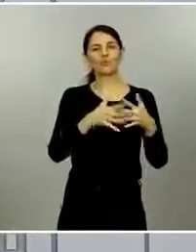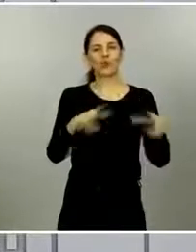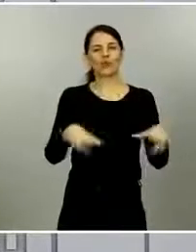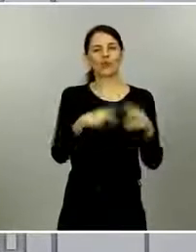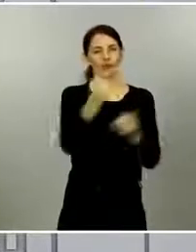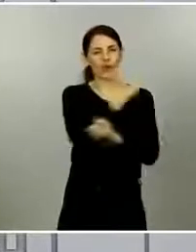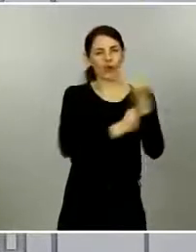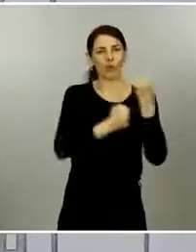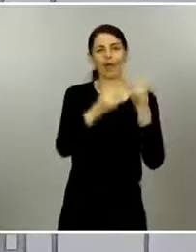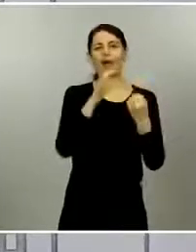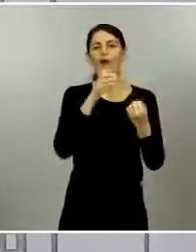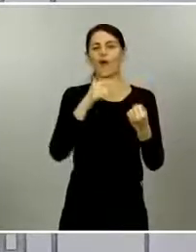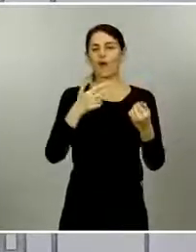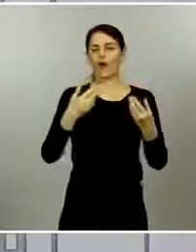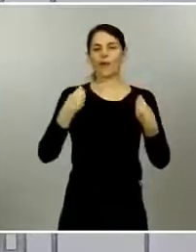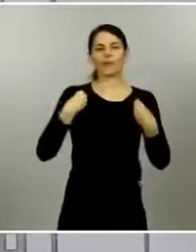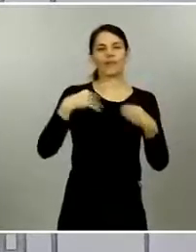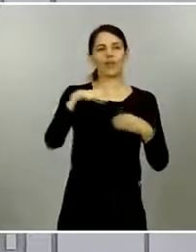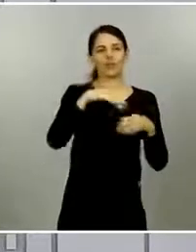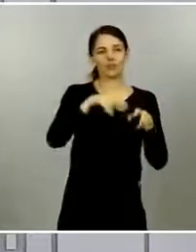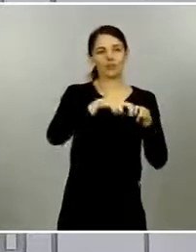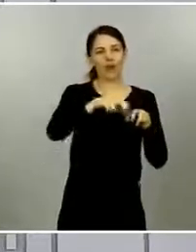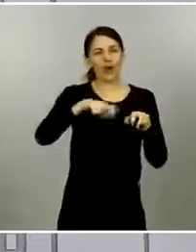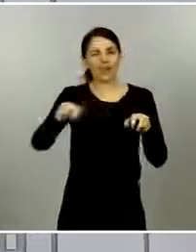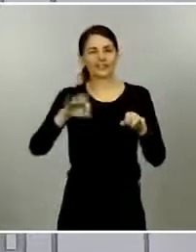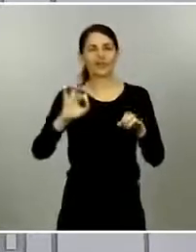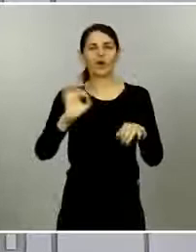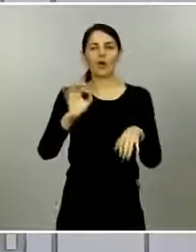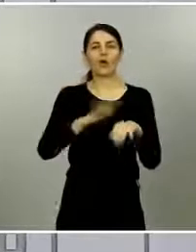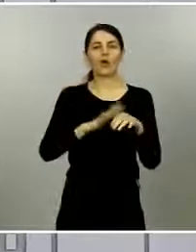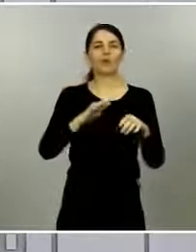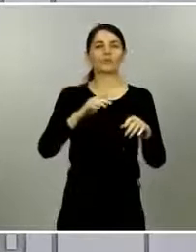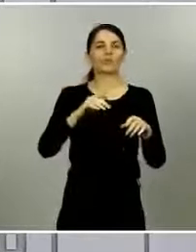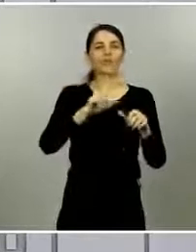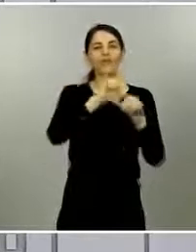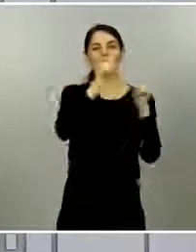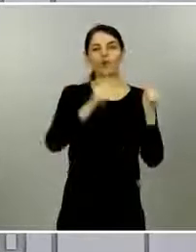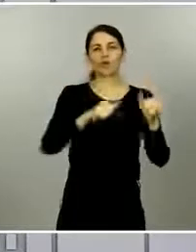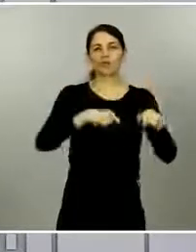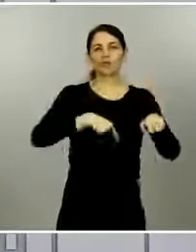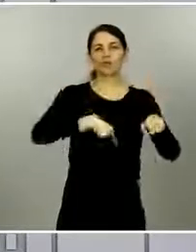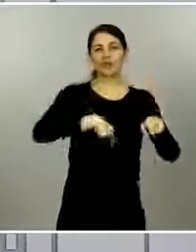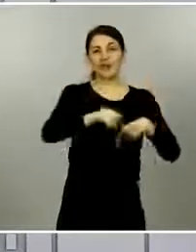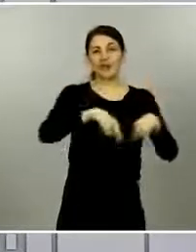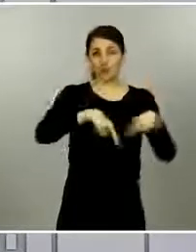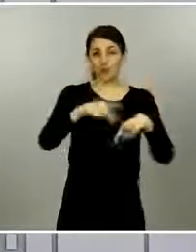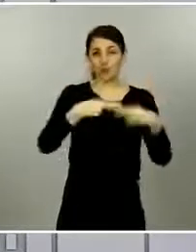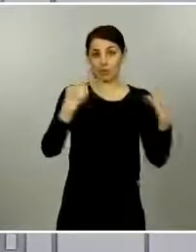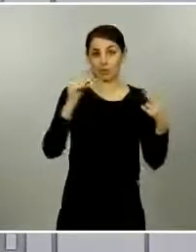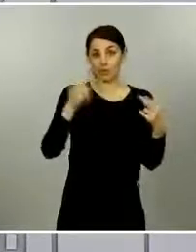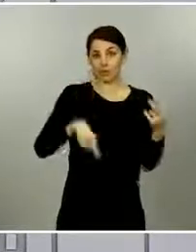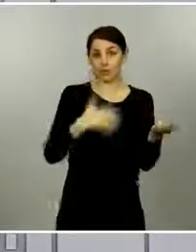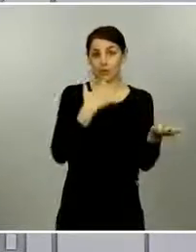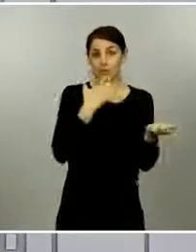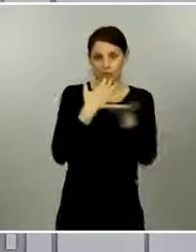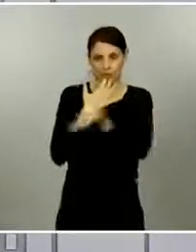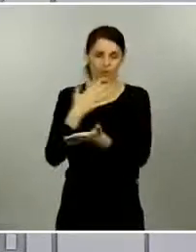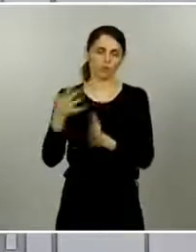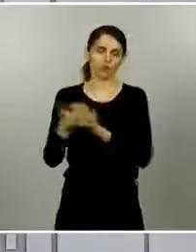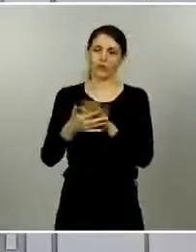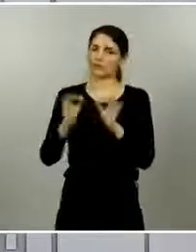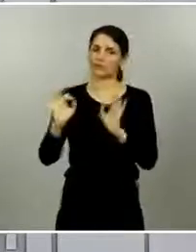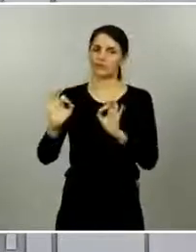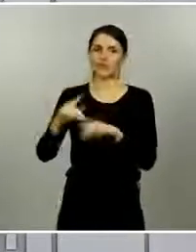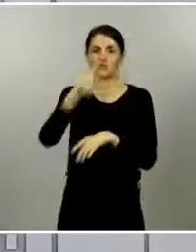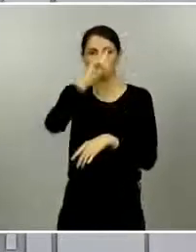población la distribución geográfica y los mecanismos de transporte o los medios de transporte masivos que puedan tener estoy hablando en concreto por ejemplo